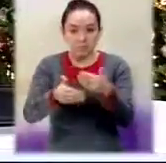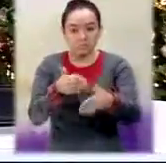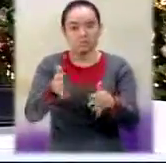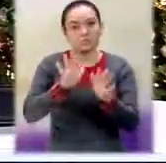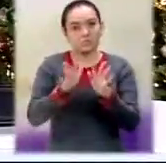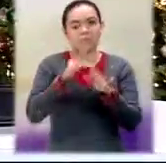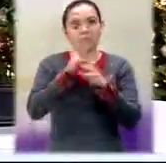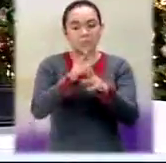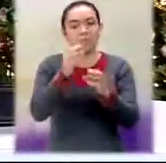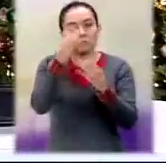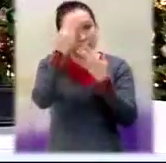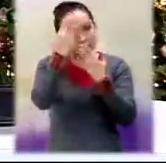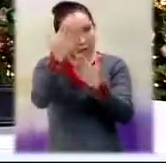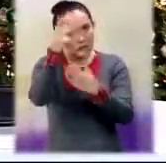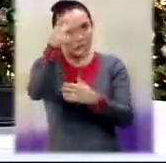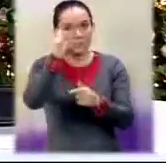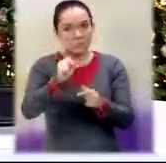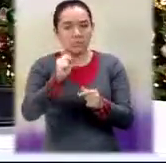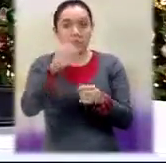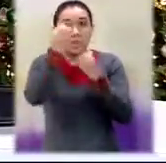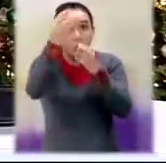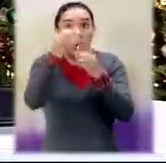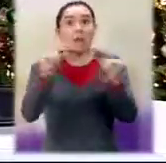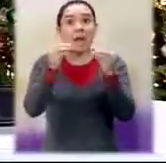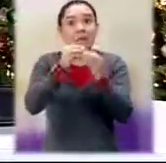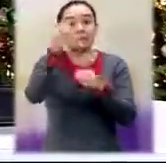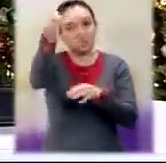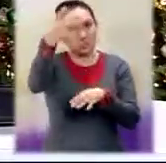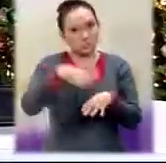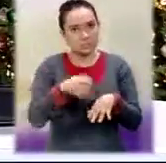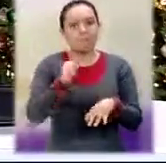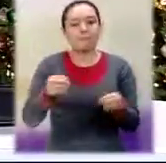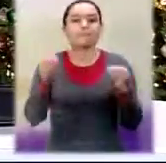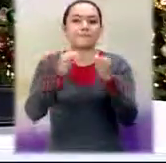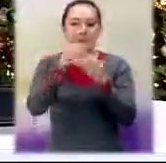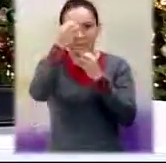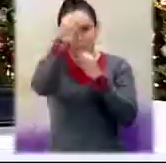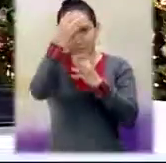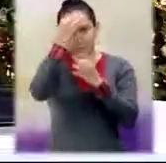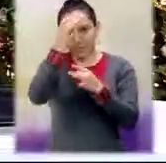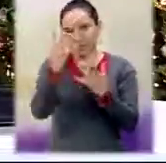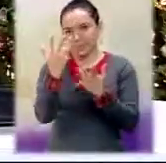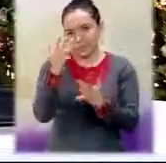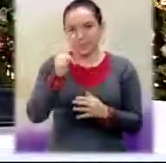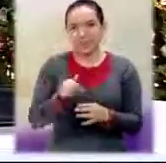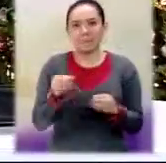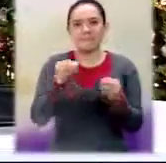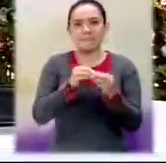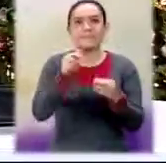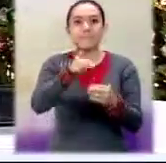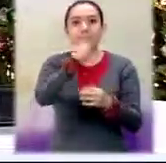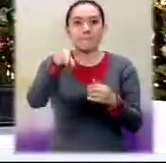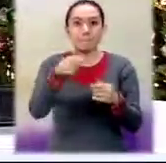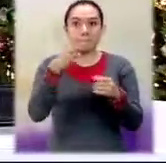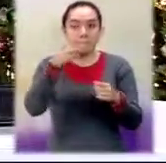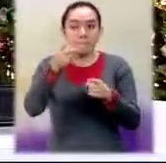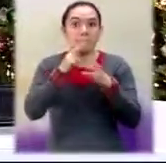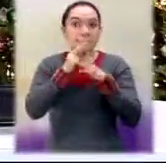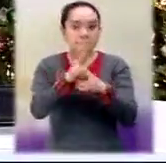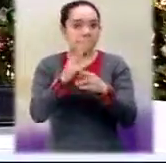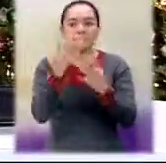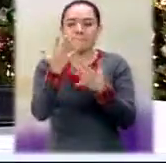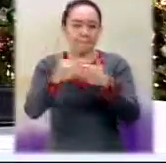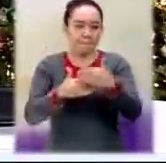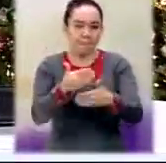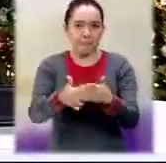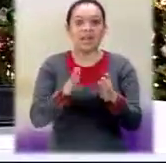información, sabemos que tú estarás ahí al pendiente de informarnos cuando se confirme esta noticia, información que está en desarrollo en este momento.